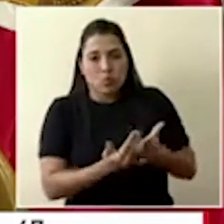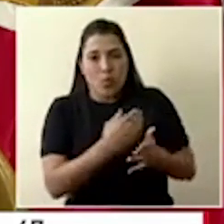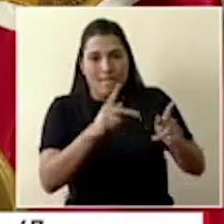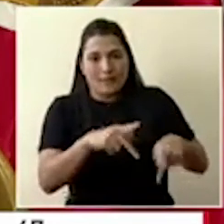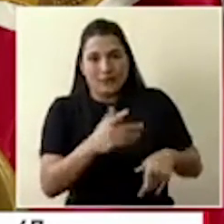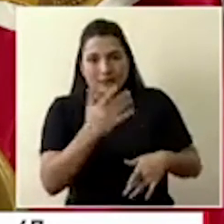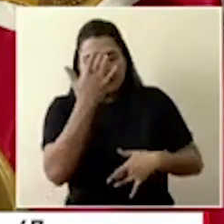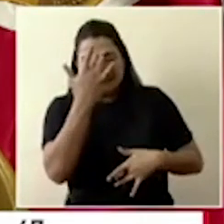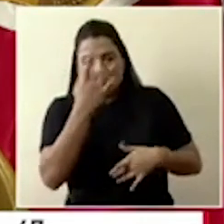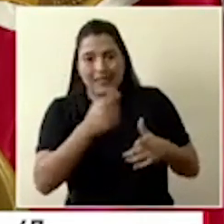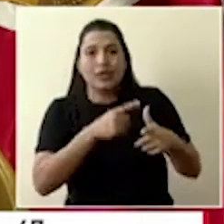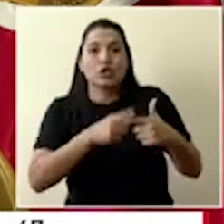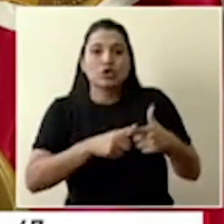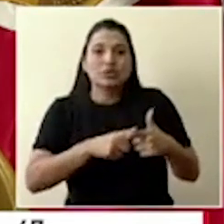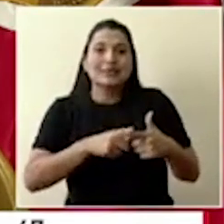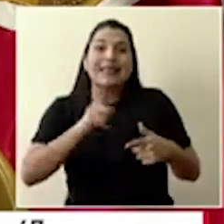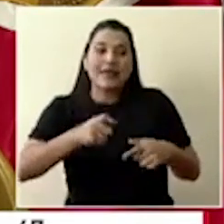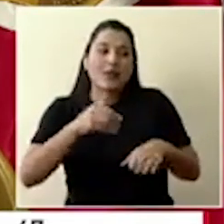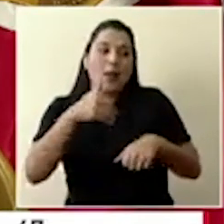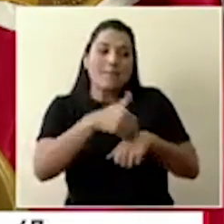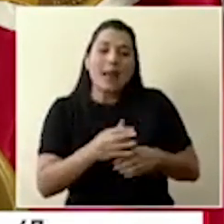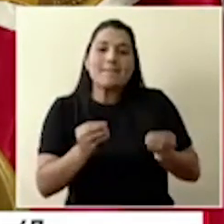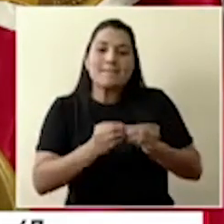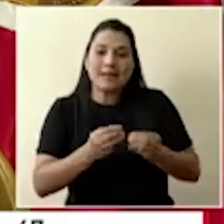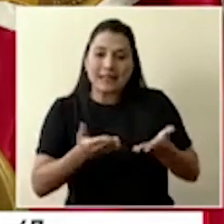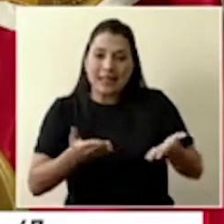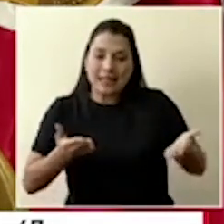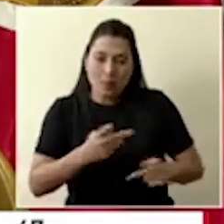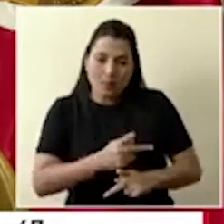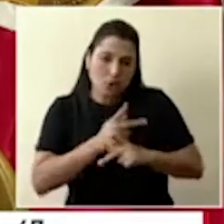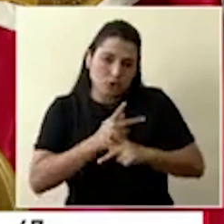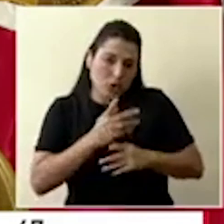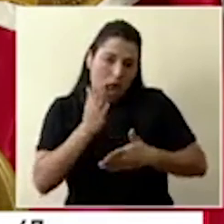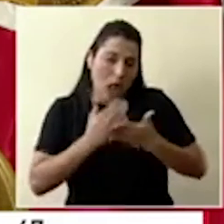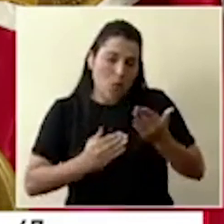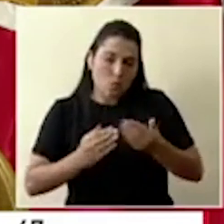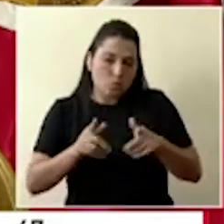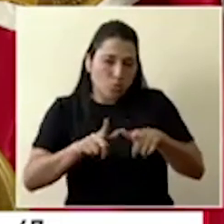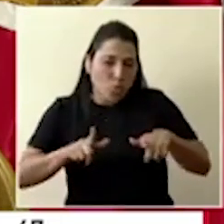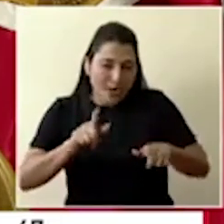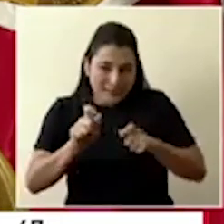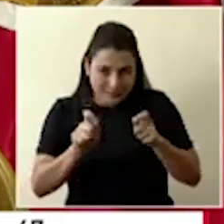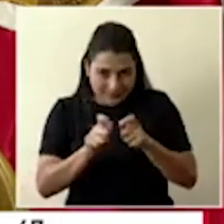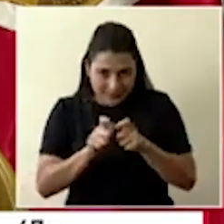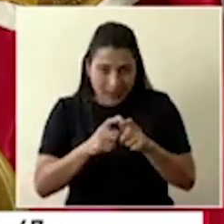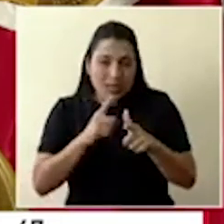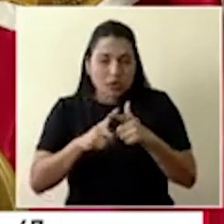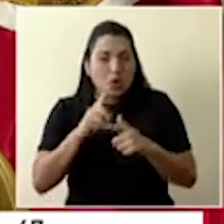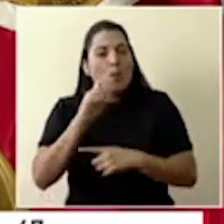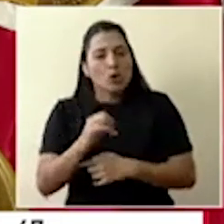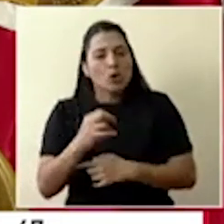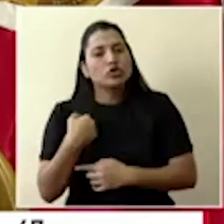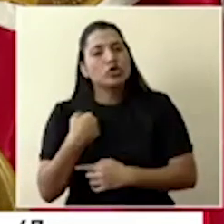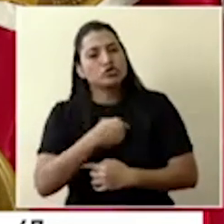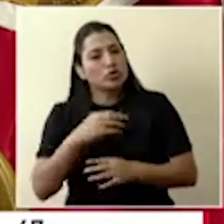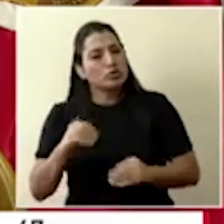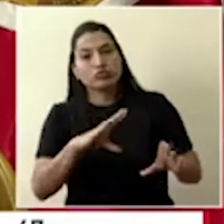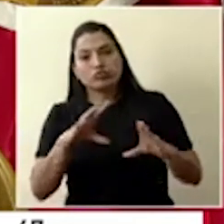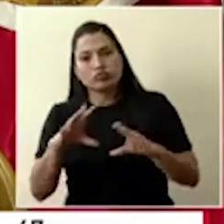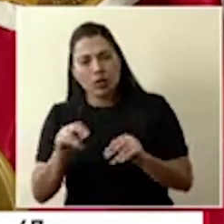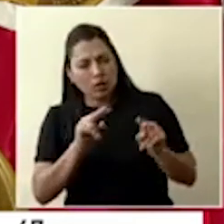que reorientar más equipo a un hospital específico. Por eso la importancia de esa vigilancia